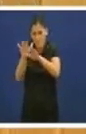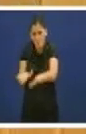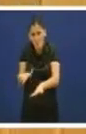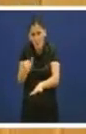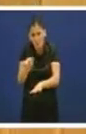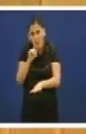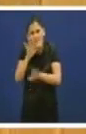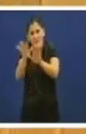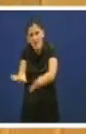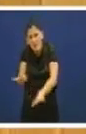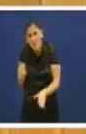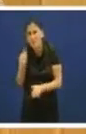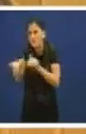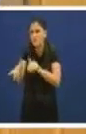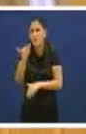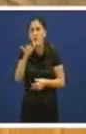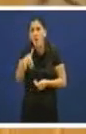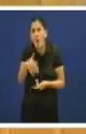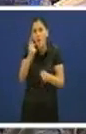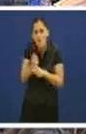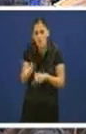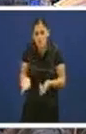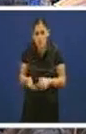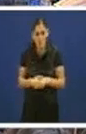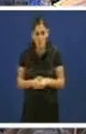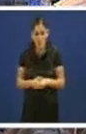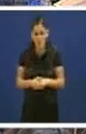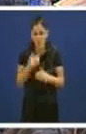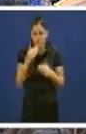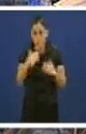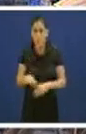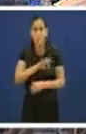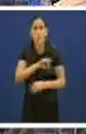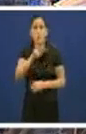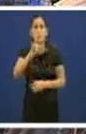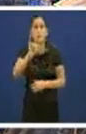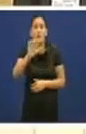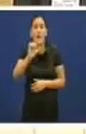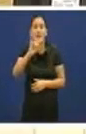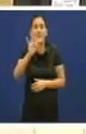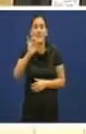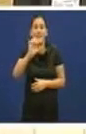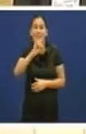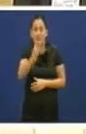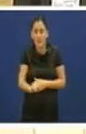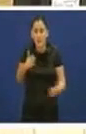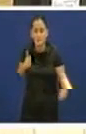hasta que veña o comandante e diga que voten a favor Moitas grazas Grazas señor Vieite Seguinte moción é do Grupo Socialista